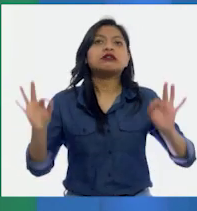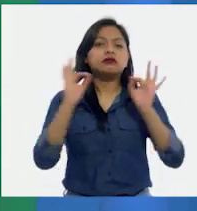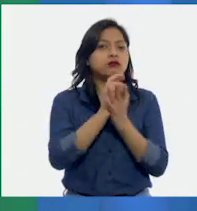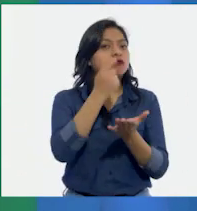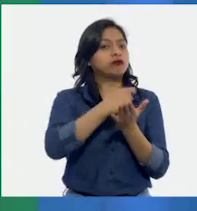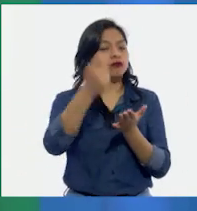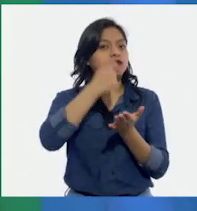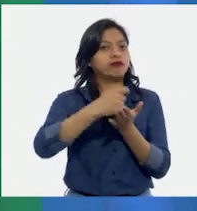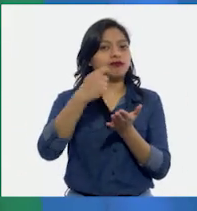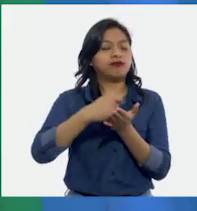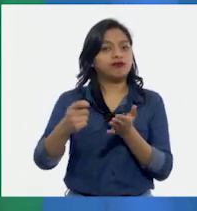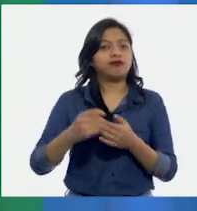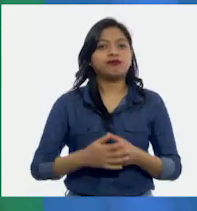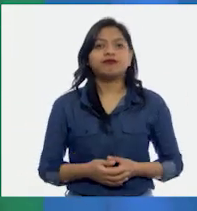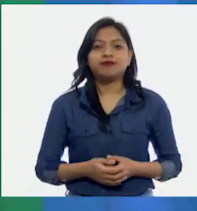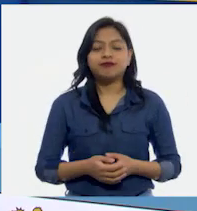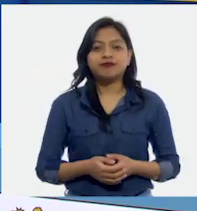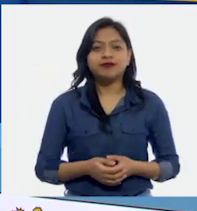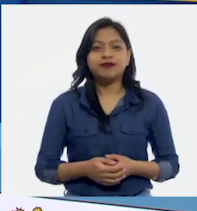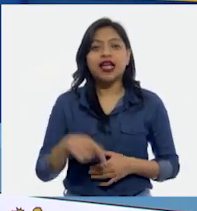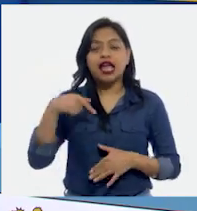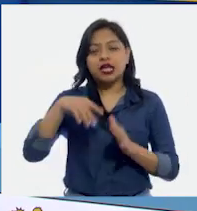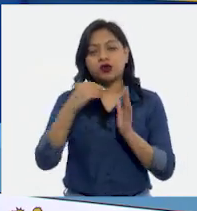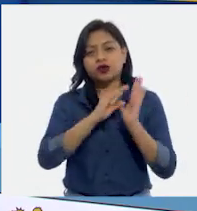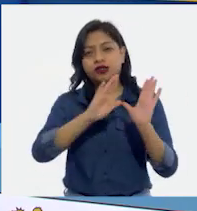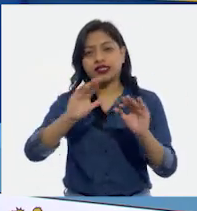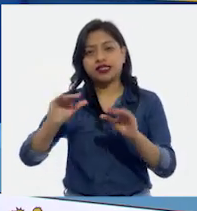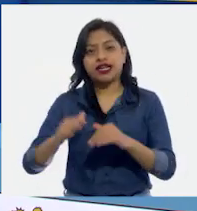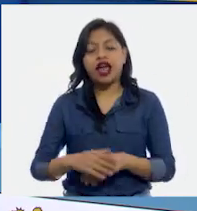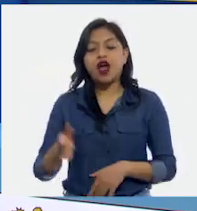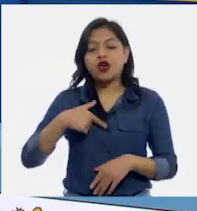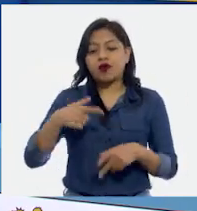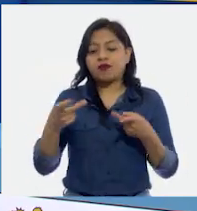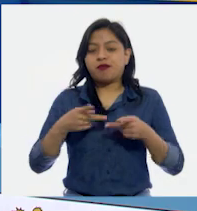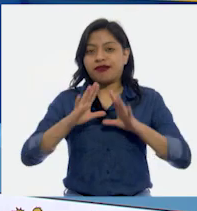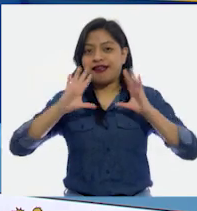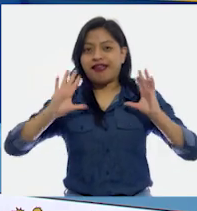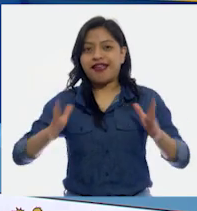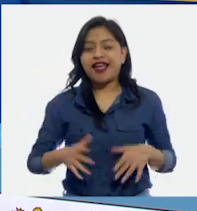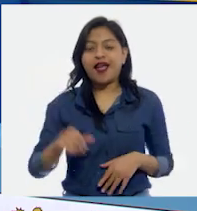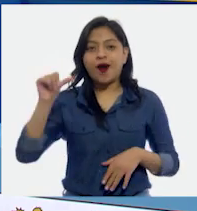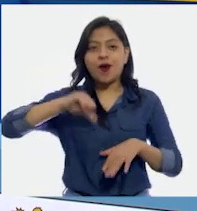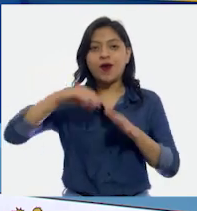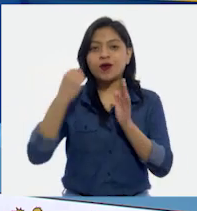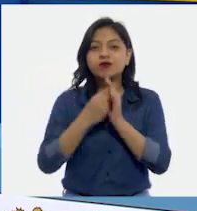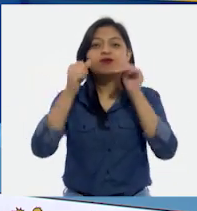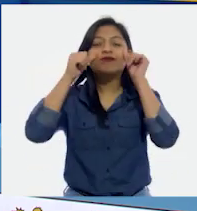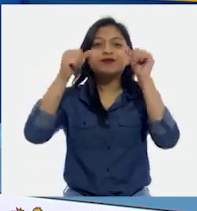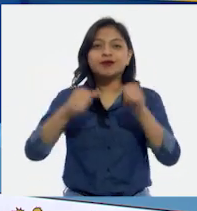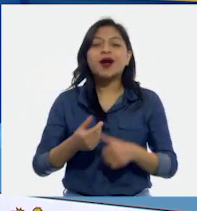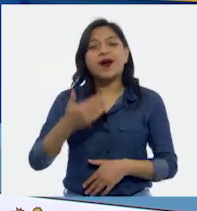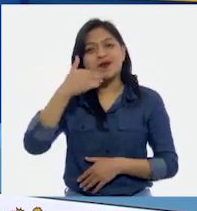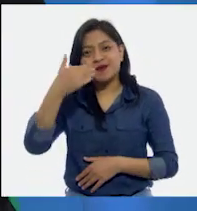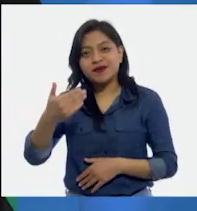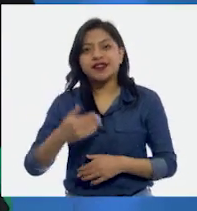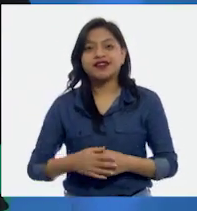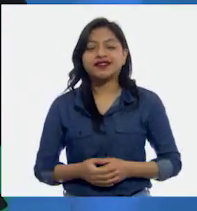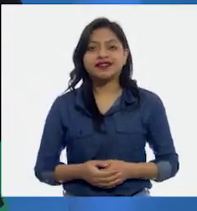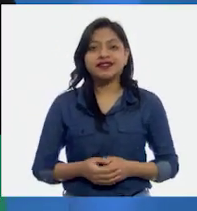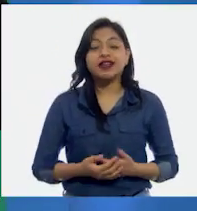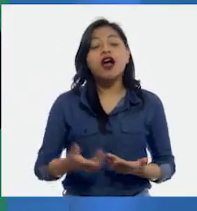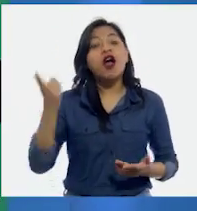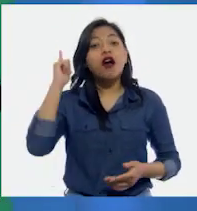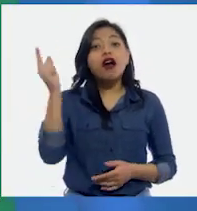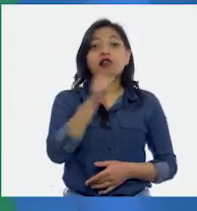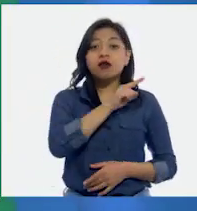esta clase. Claro que sí, maestro. Yo ya estoy preparado para la clase de hoy. Me parece muy bien, Juan Carlos. Y